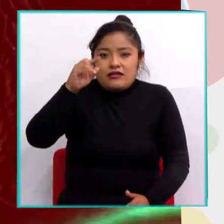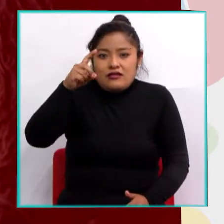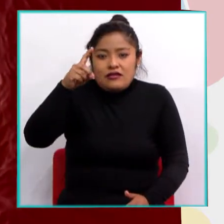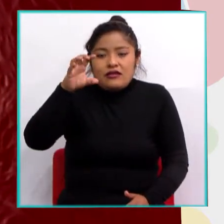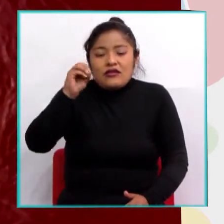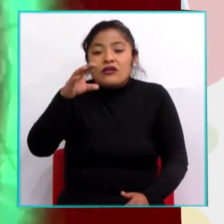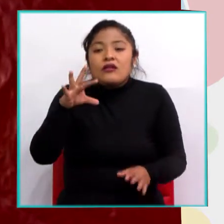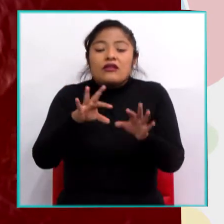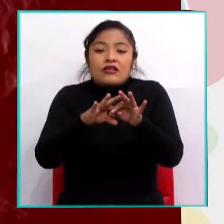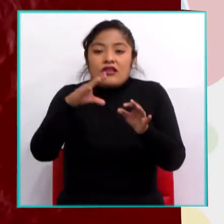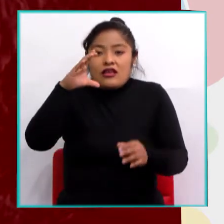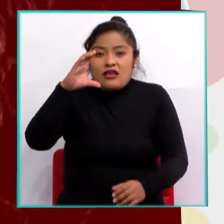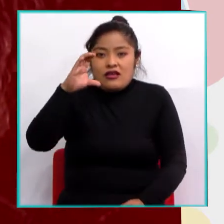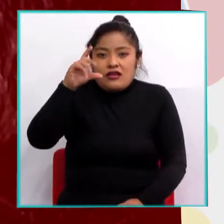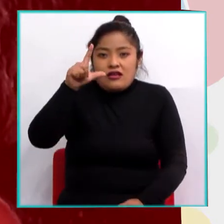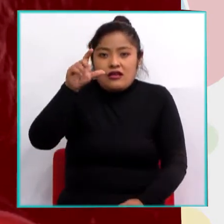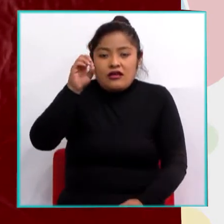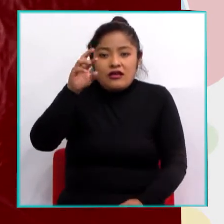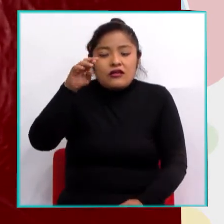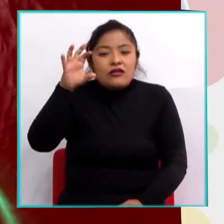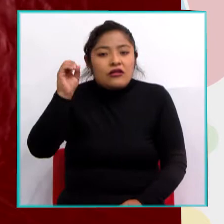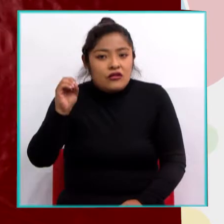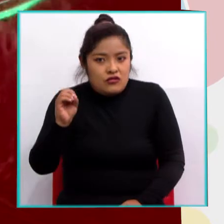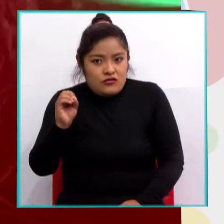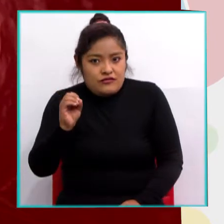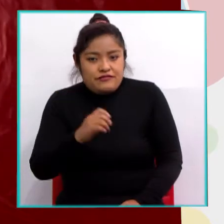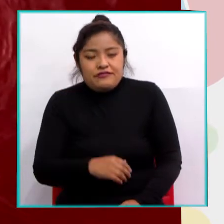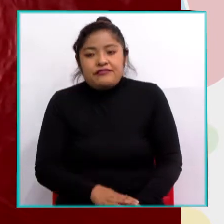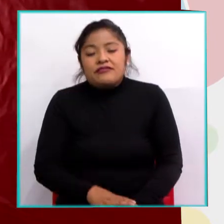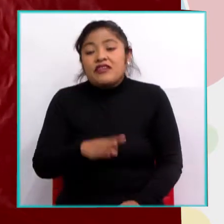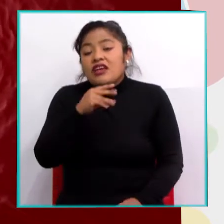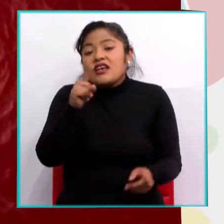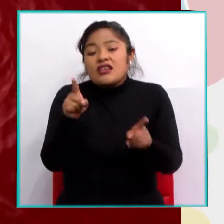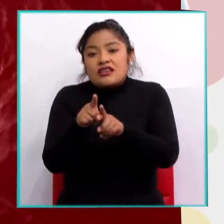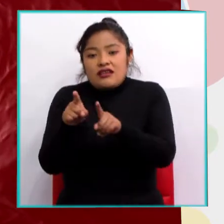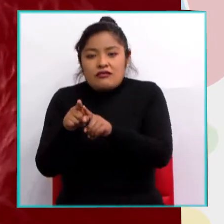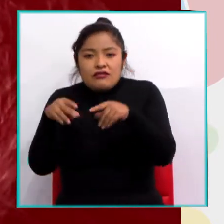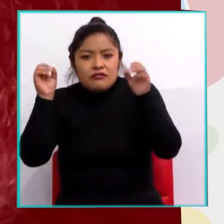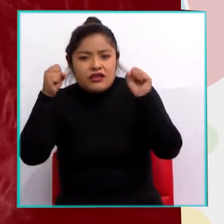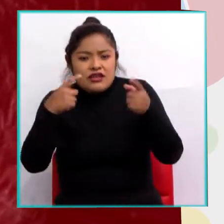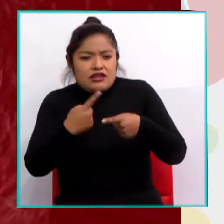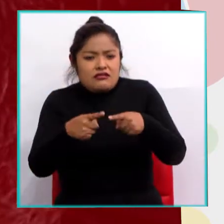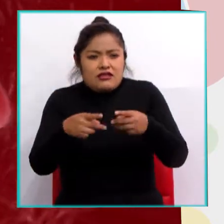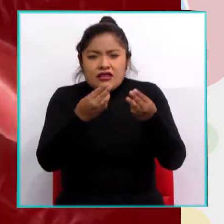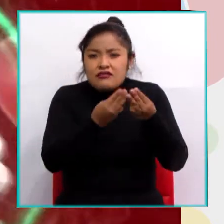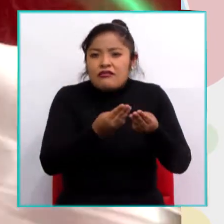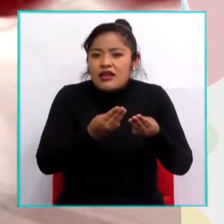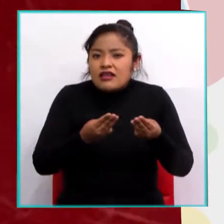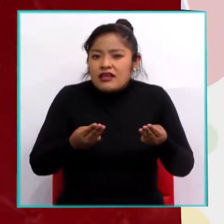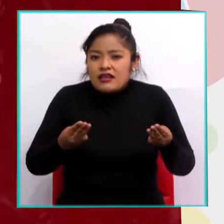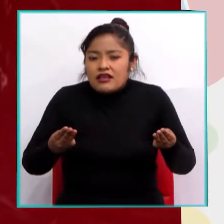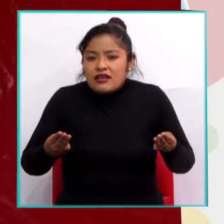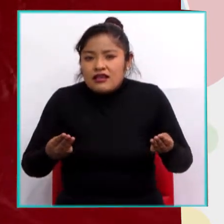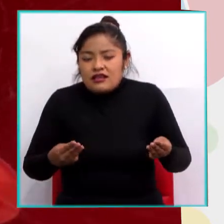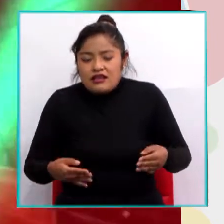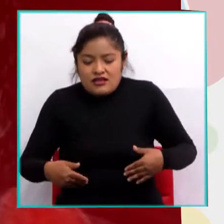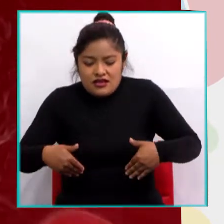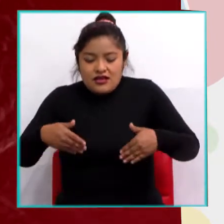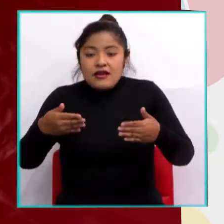materiales esenciales, también pueden ser materiales de desecho, hasta los pulmones,